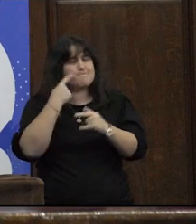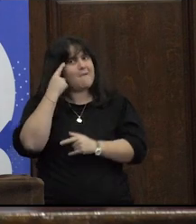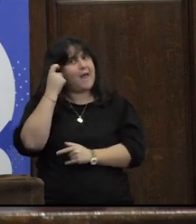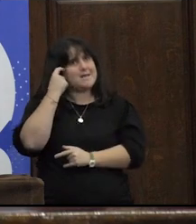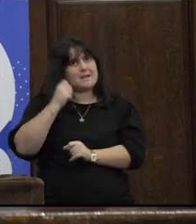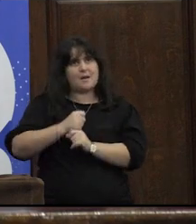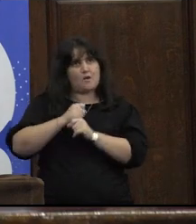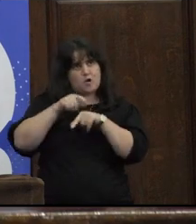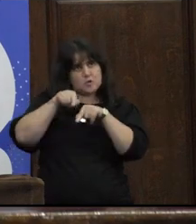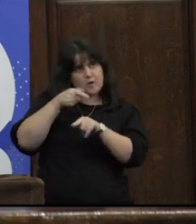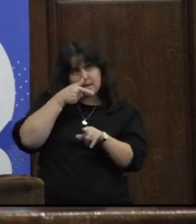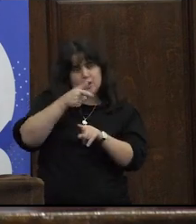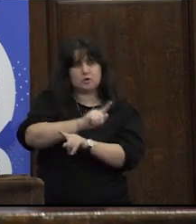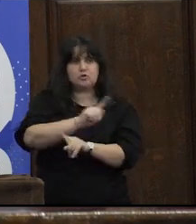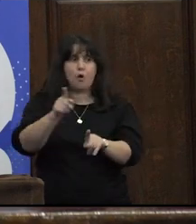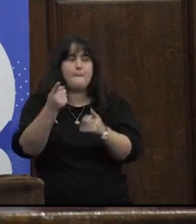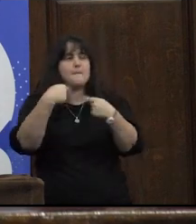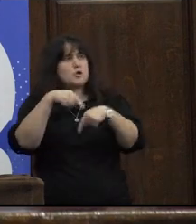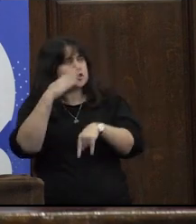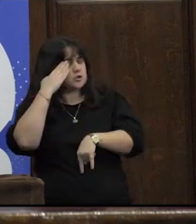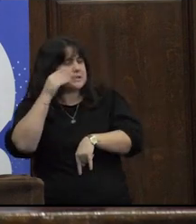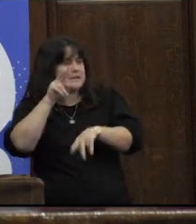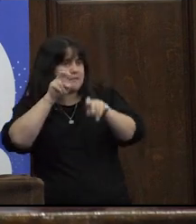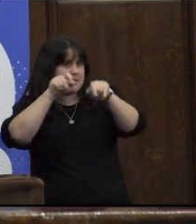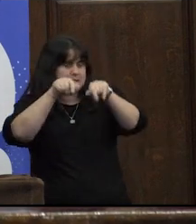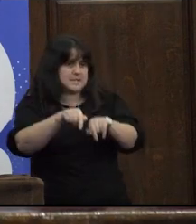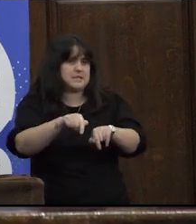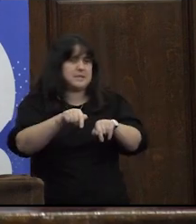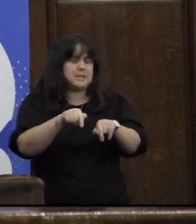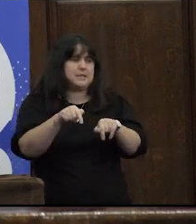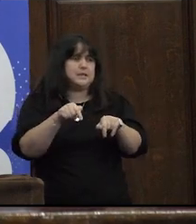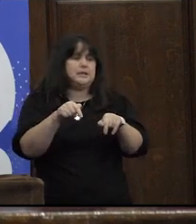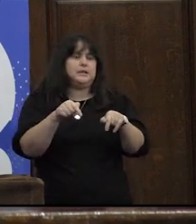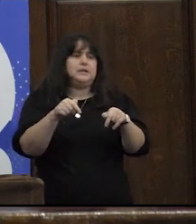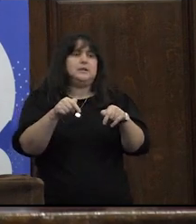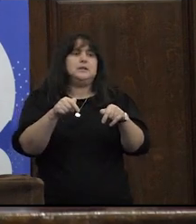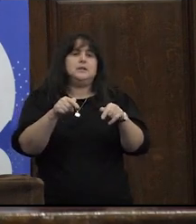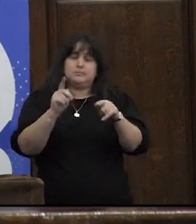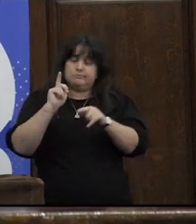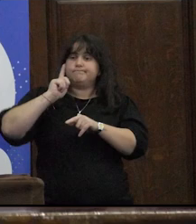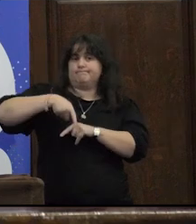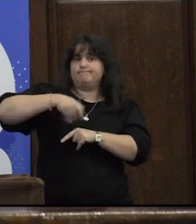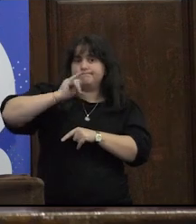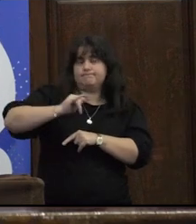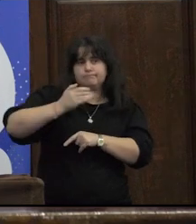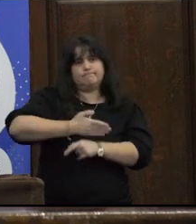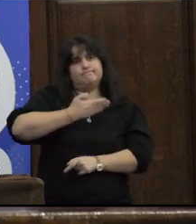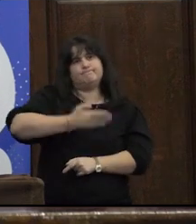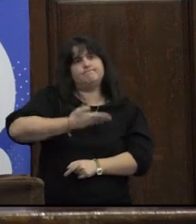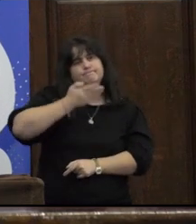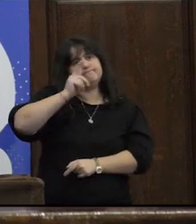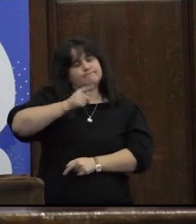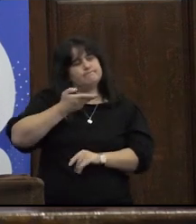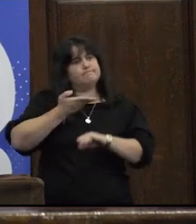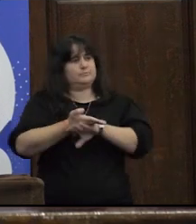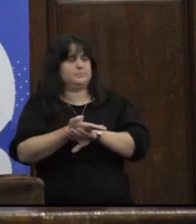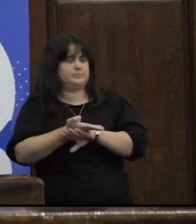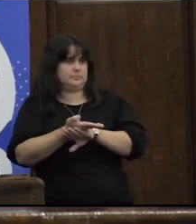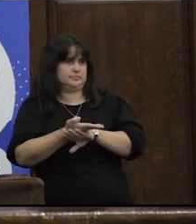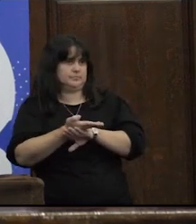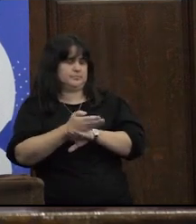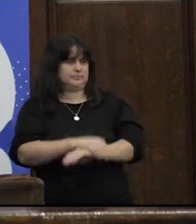tengo mucha experiencia de trabajo directo pero sí sé que es un tema que aparece y que es reclamado y que es